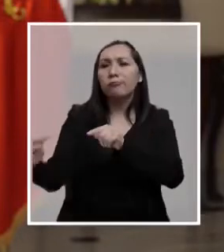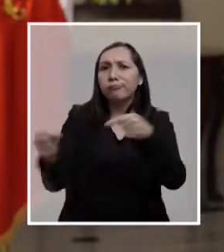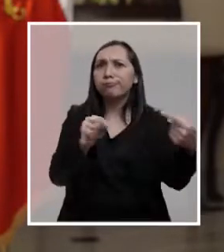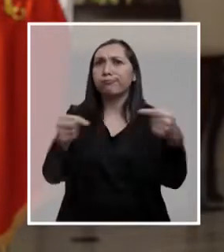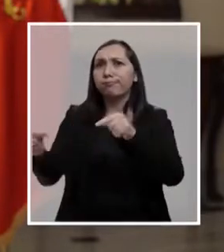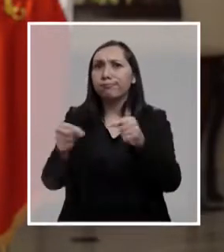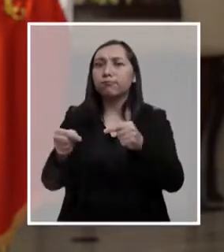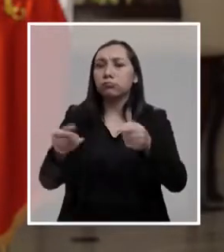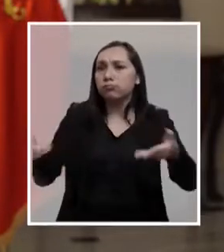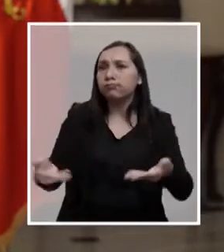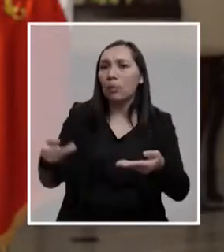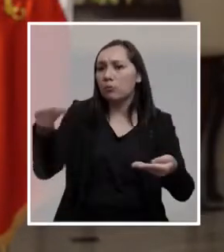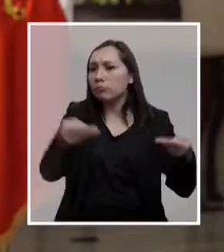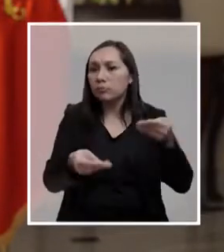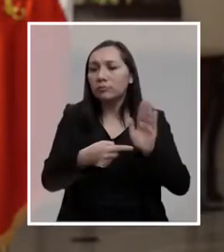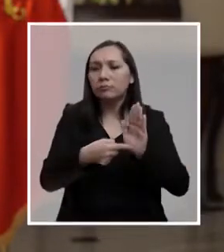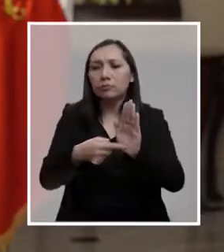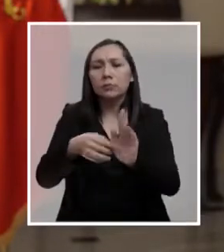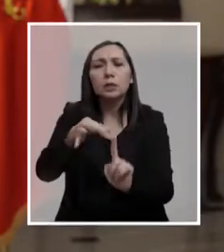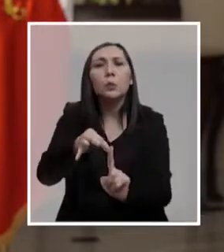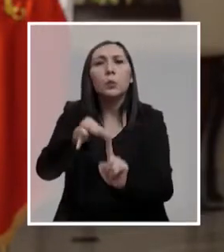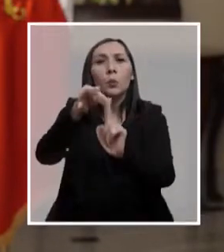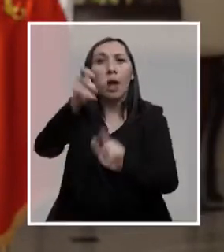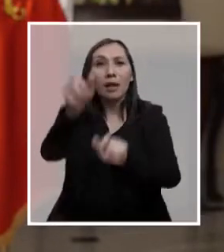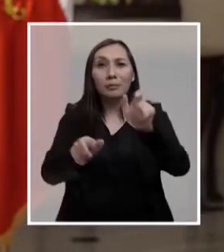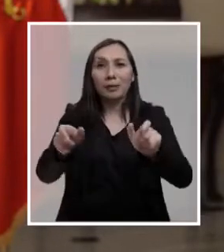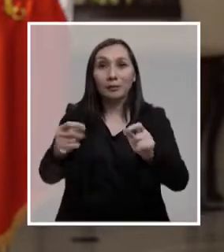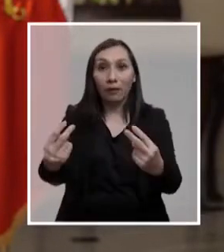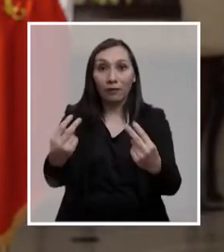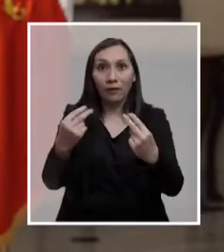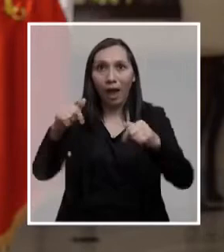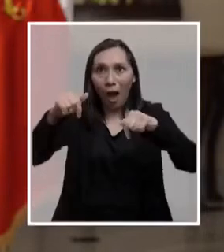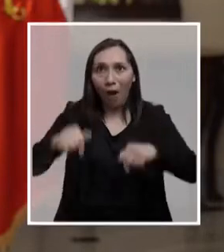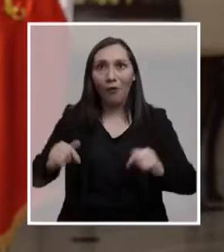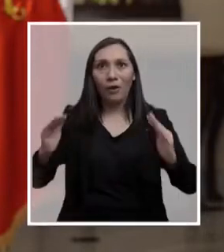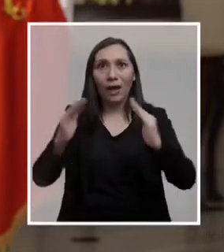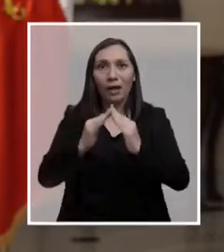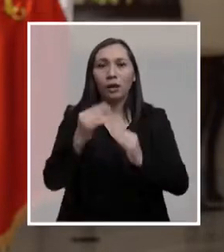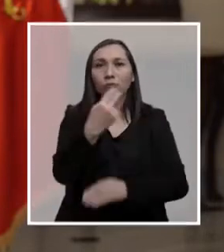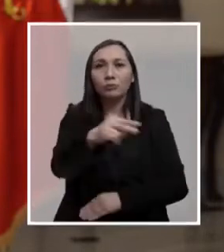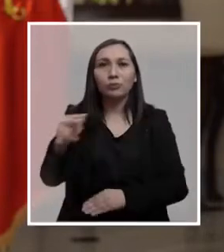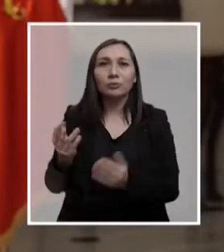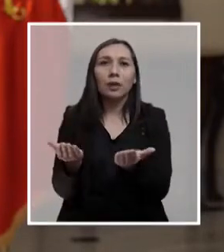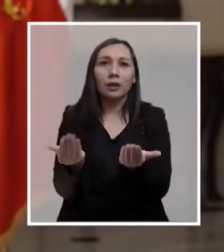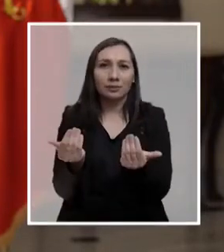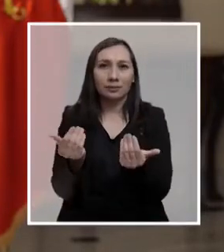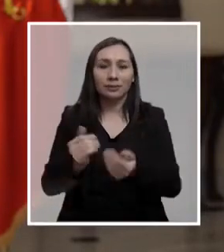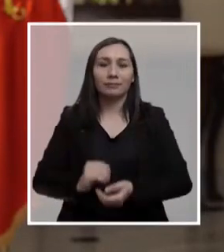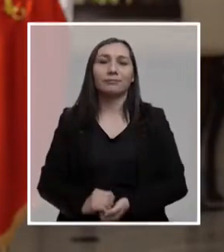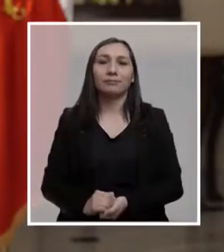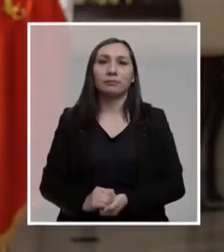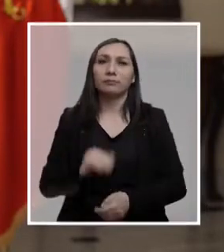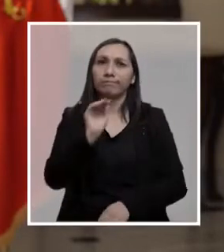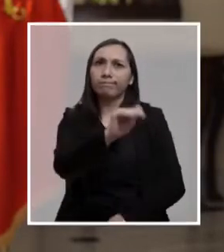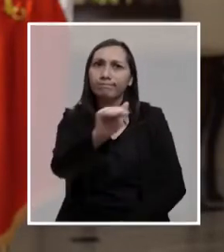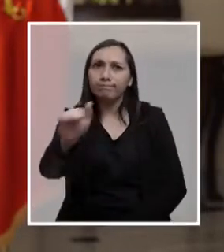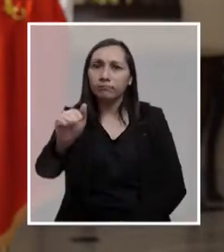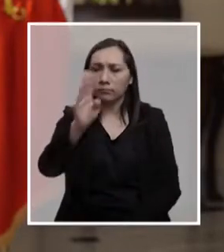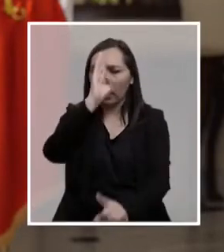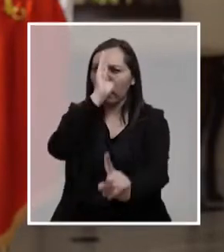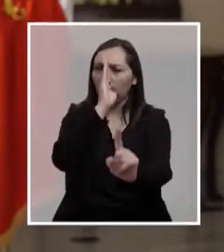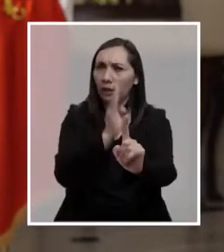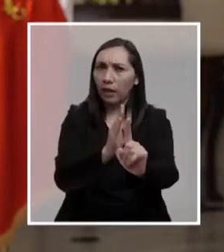debate que ponga en el centro a las personas, a quienes nos están viendo hoy en la casa y sus necesidades. Hago un llamado